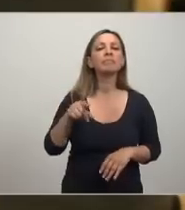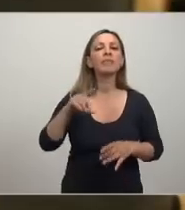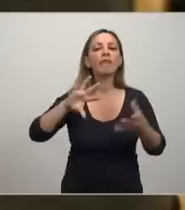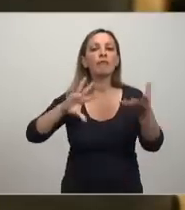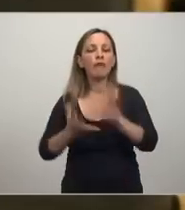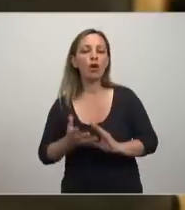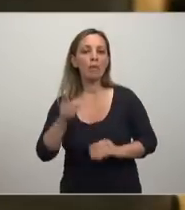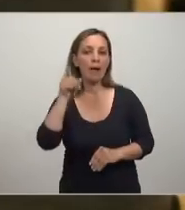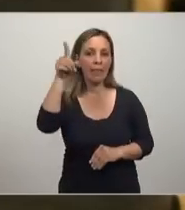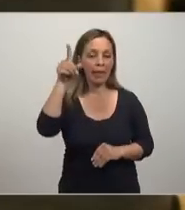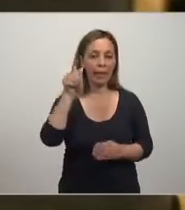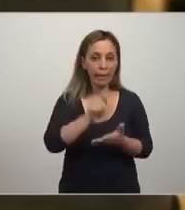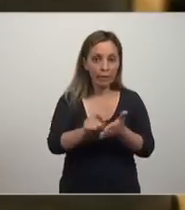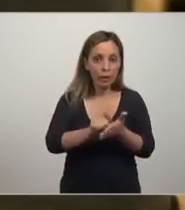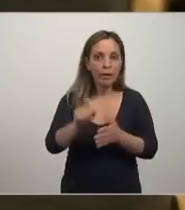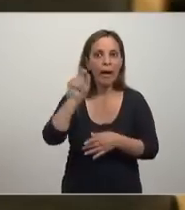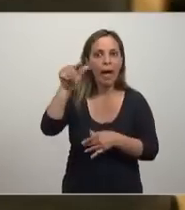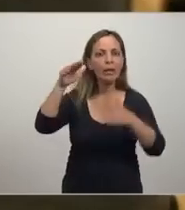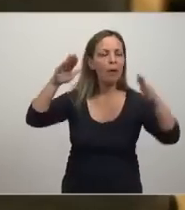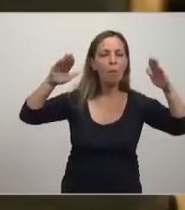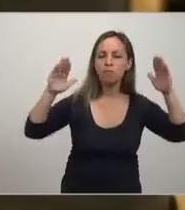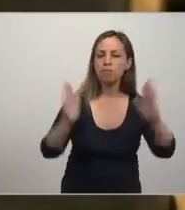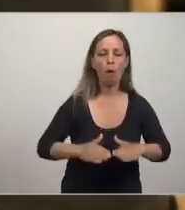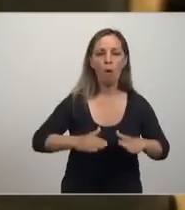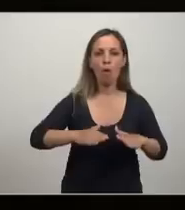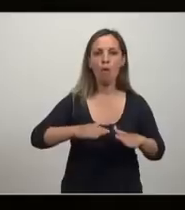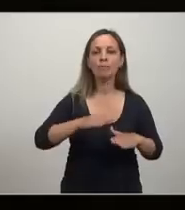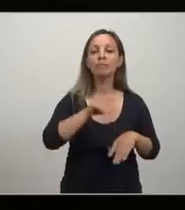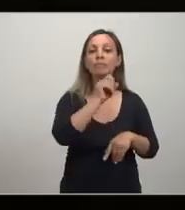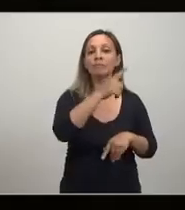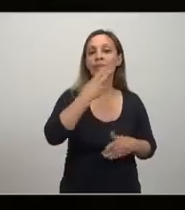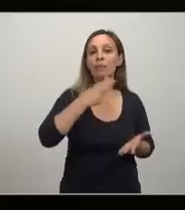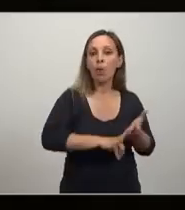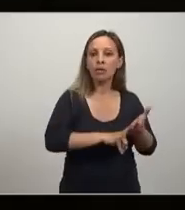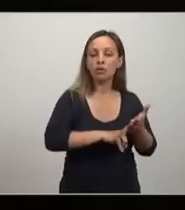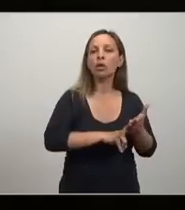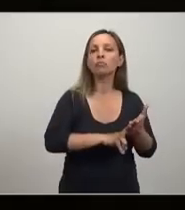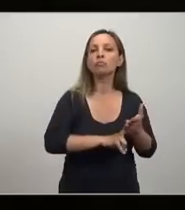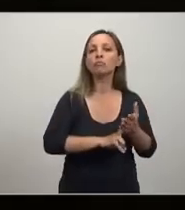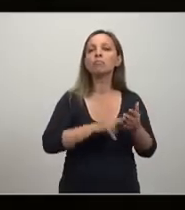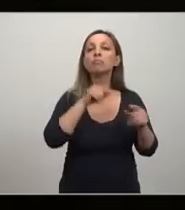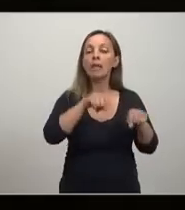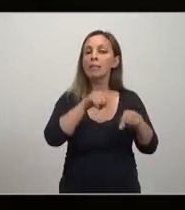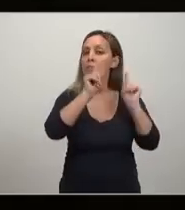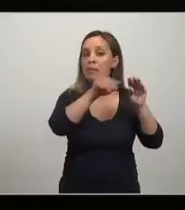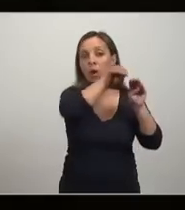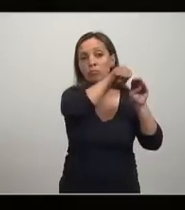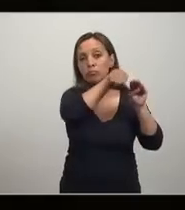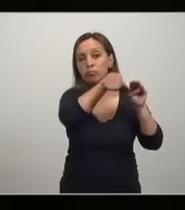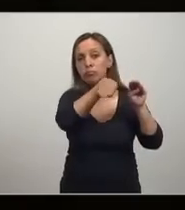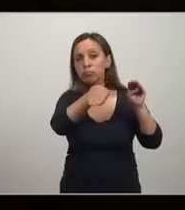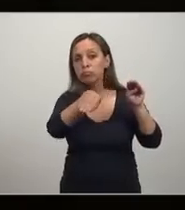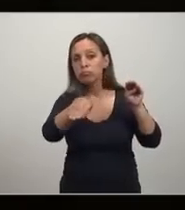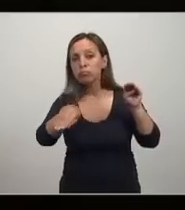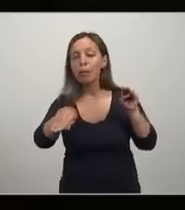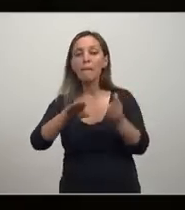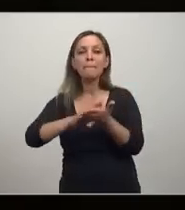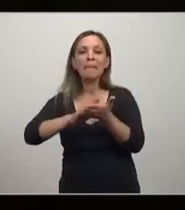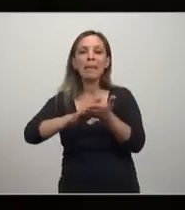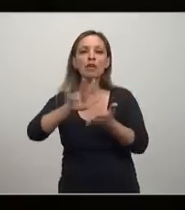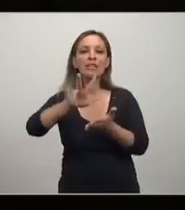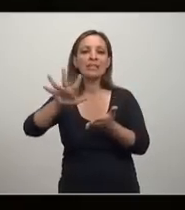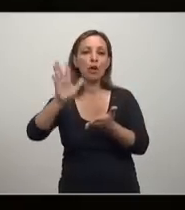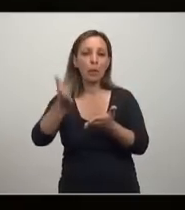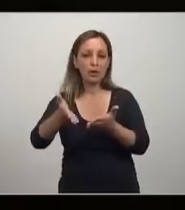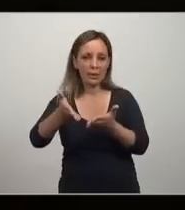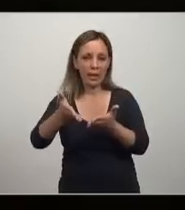en el carro, Johanna. Se redujo abruptamente la tasa máxima impositiva continuando un descenso sostenido hasta llegar a un mínimo de 35%